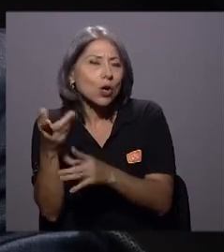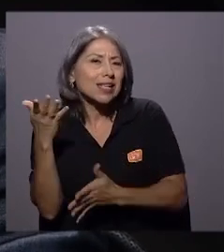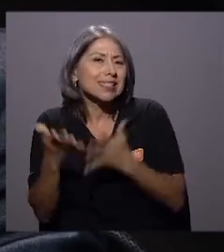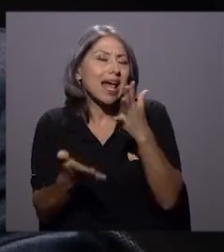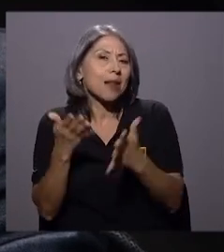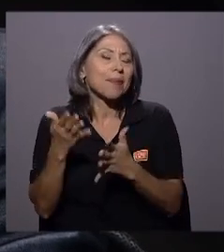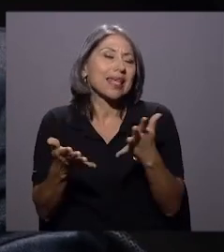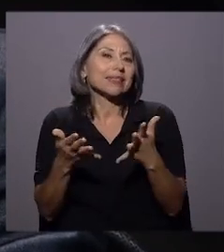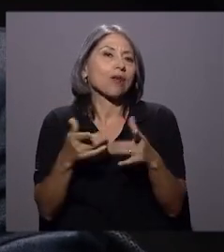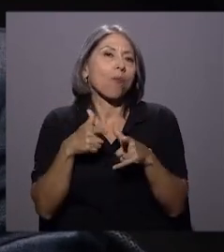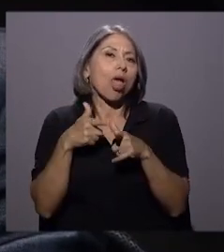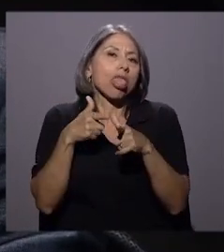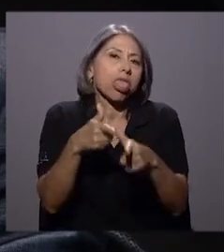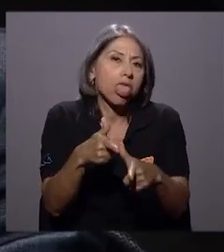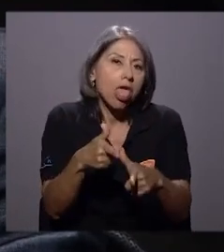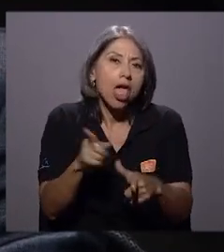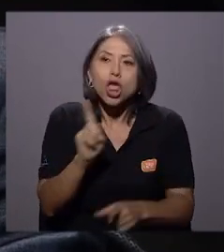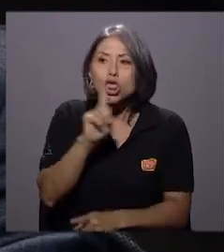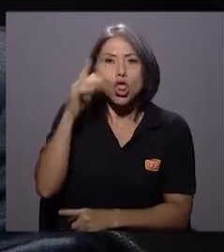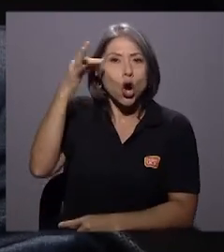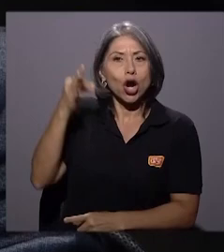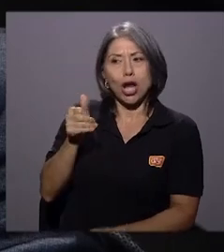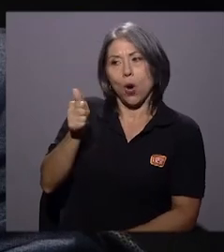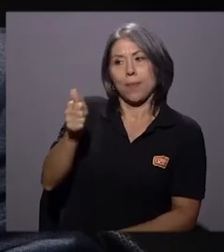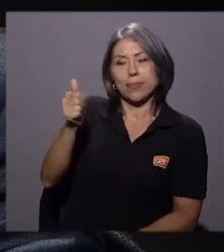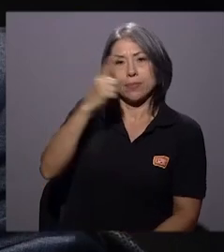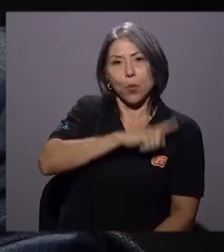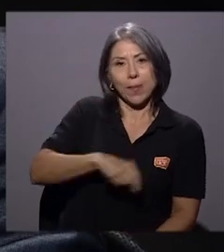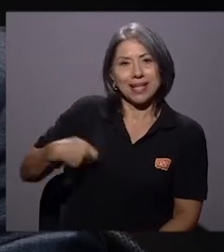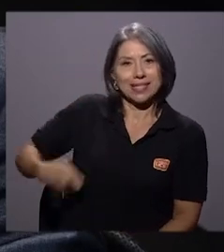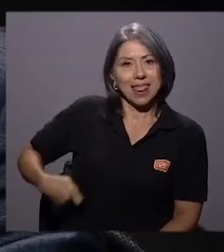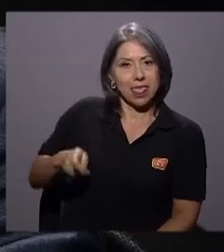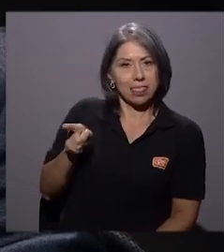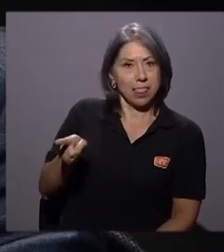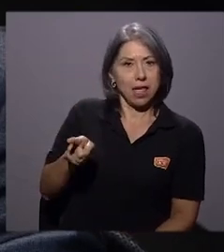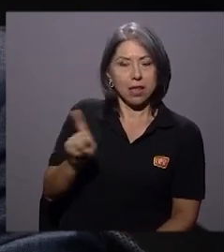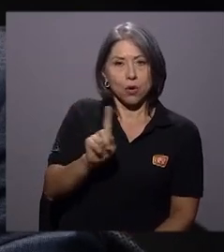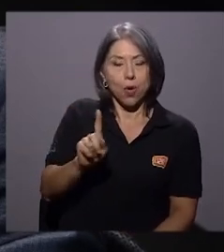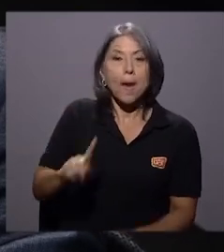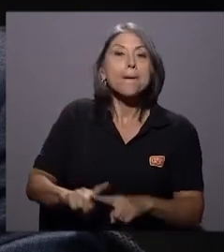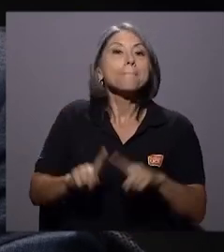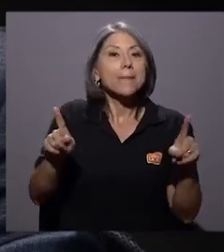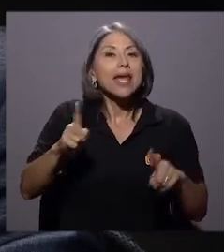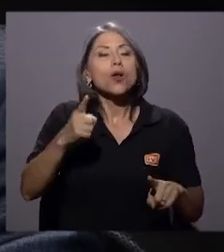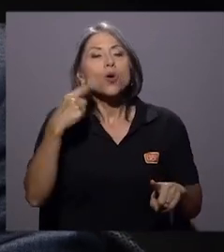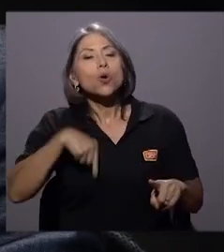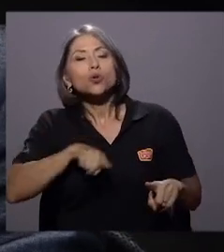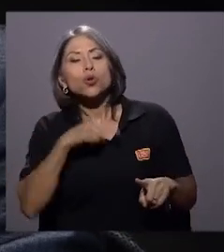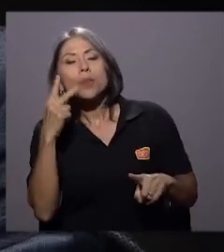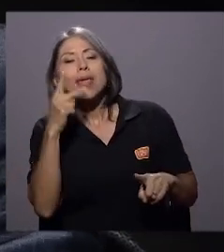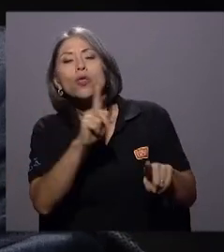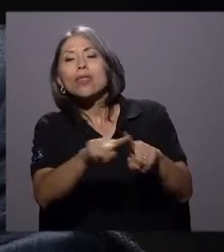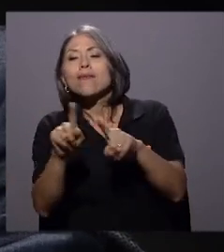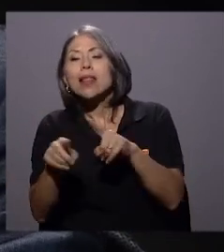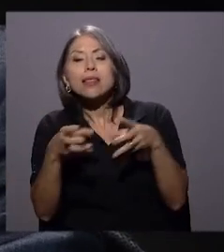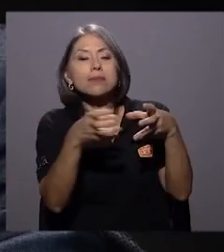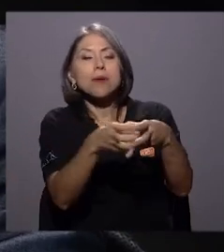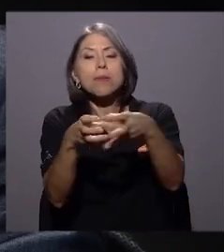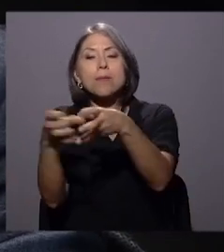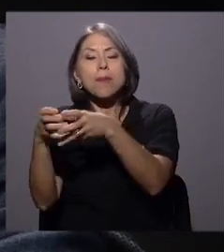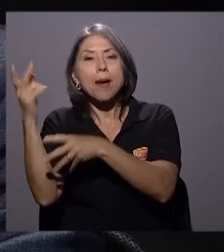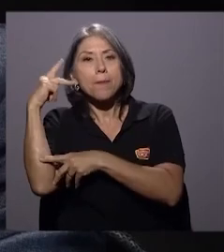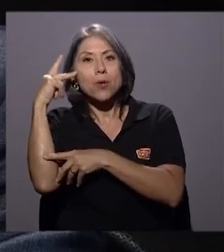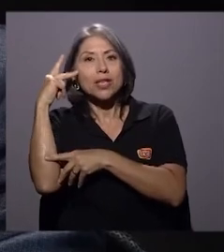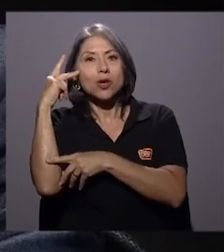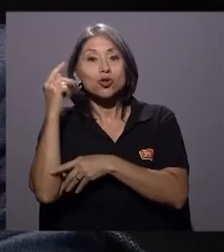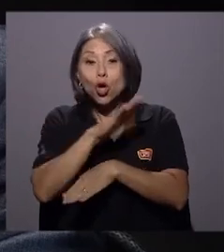que haya sido precisamente por parte del presidente de la República, pero sí podríamos interpretar desde los órganos políticos que efectivamente todos esos datos